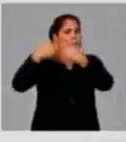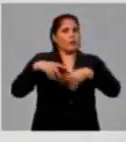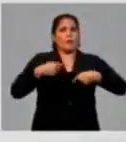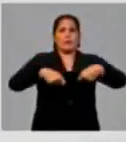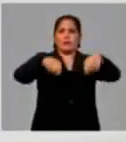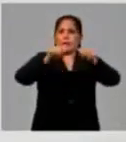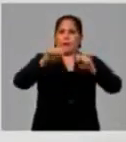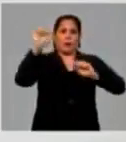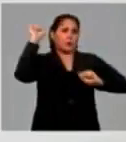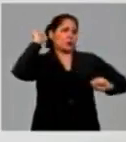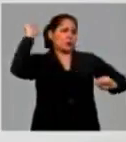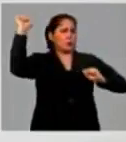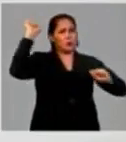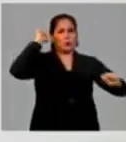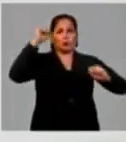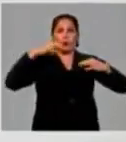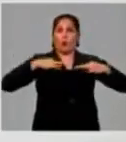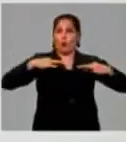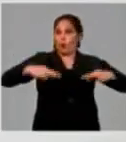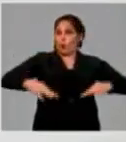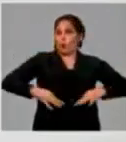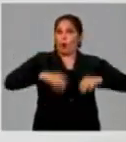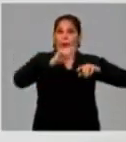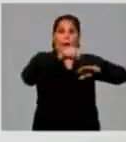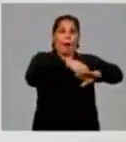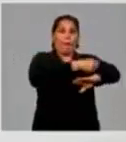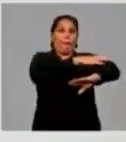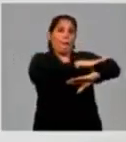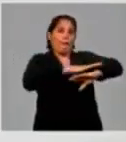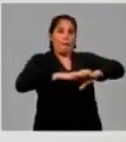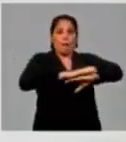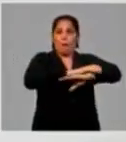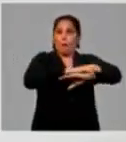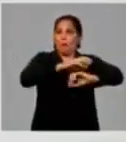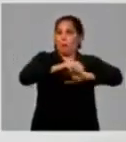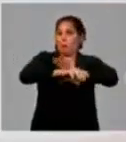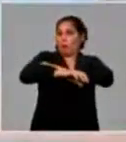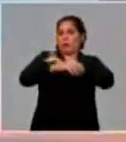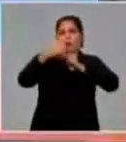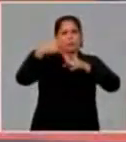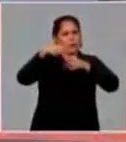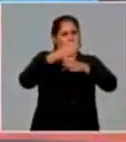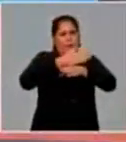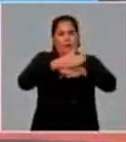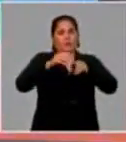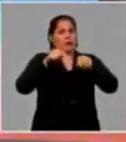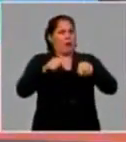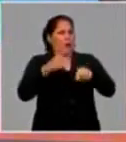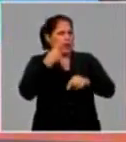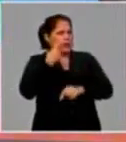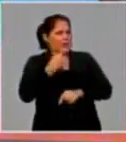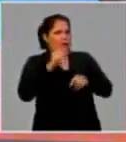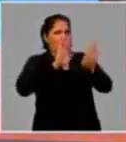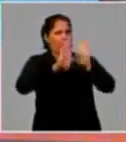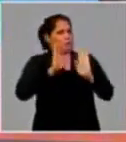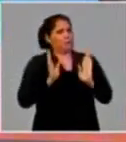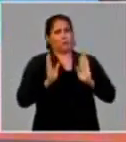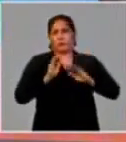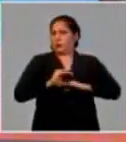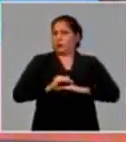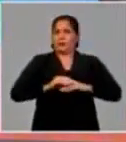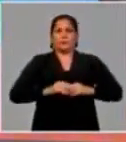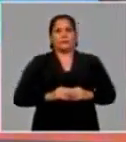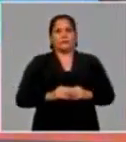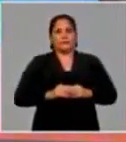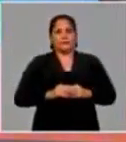sábanas, toallas, ropas, botas, utensilios y más. Pero ya no se ve mucho de eso. Hasta aquí este